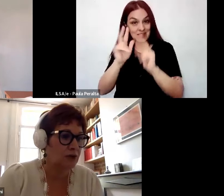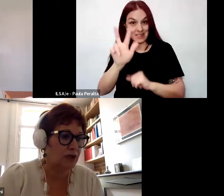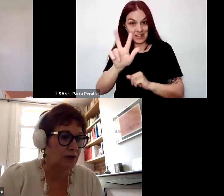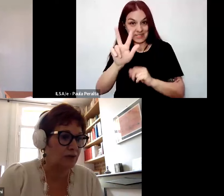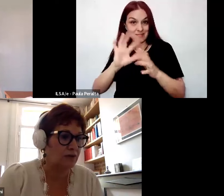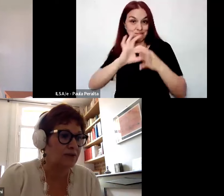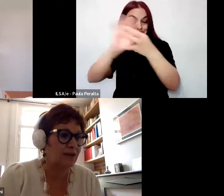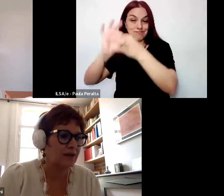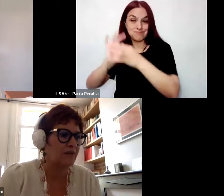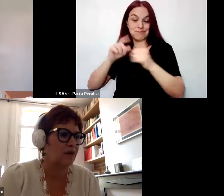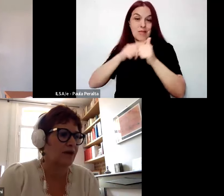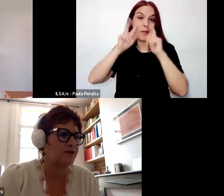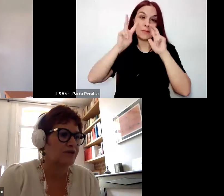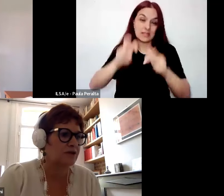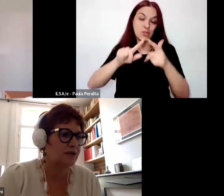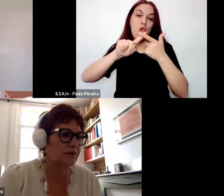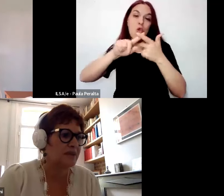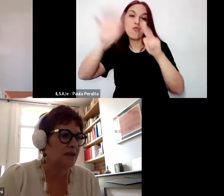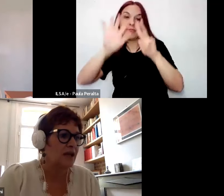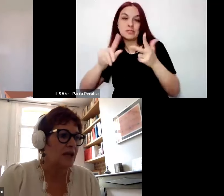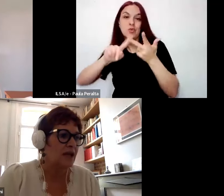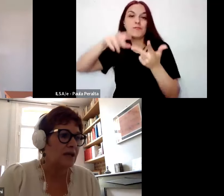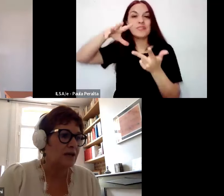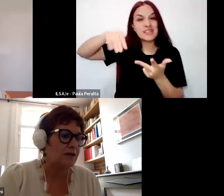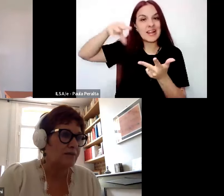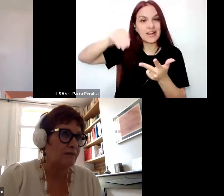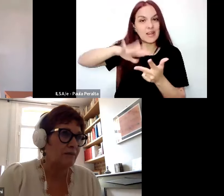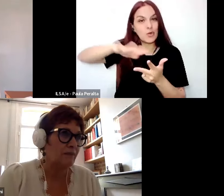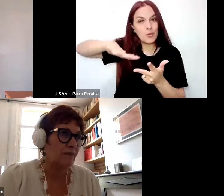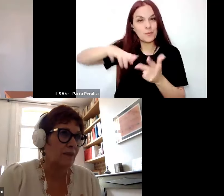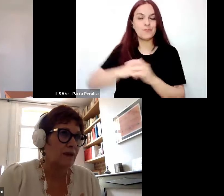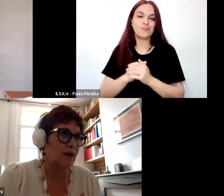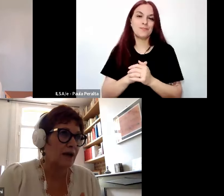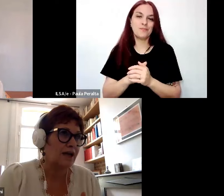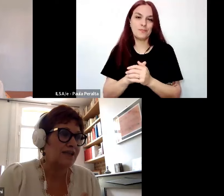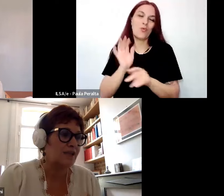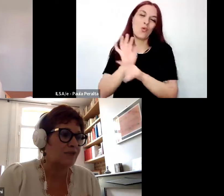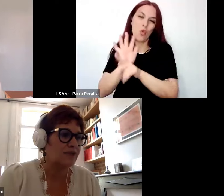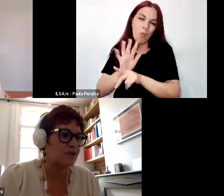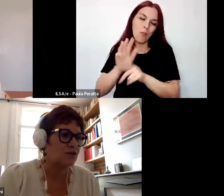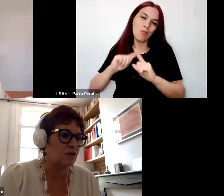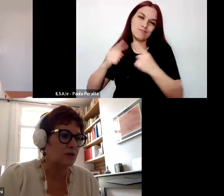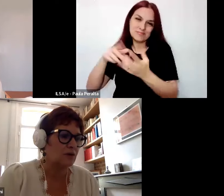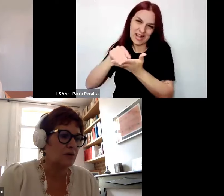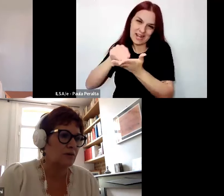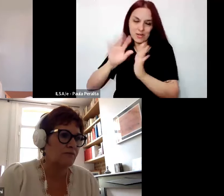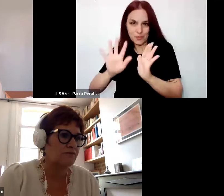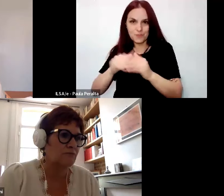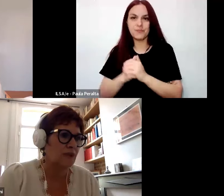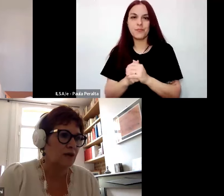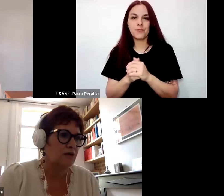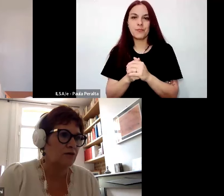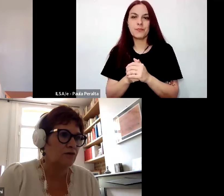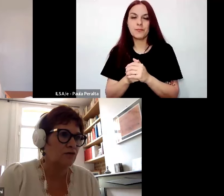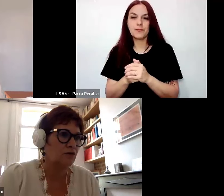investigación, formación y terreno, en cierto modo. Y se apoya